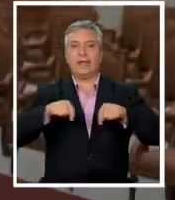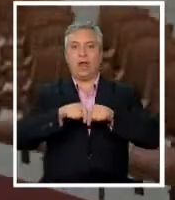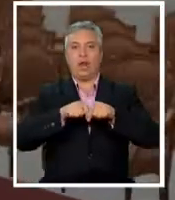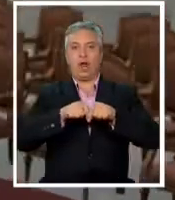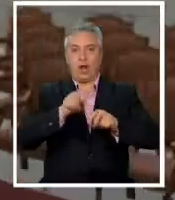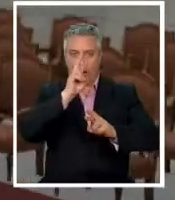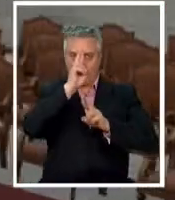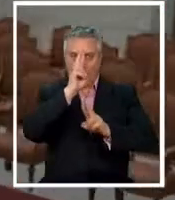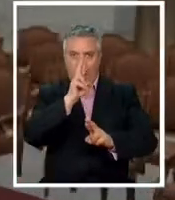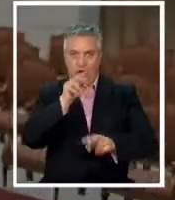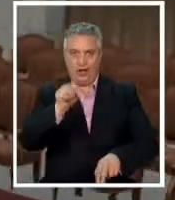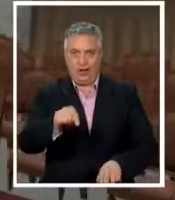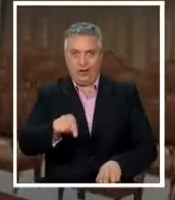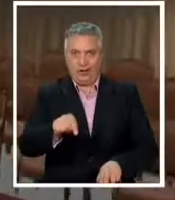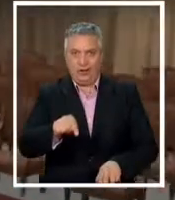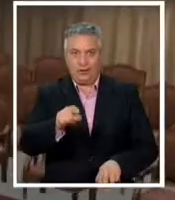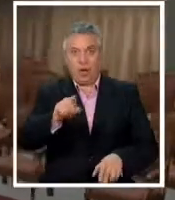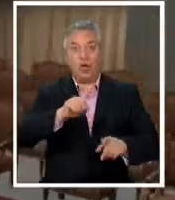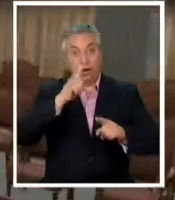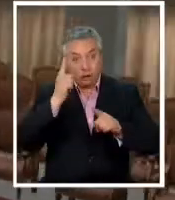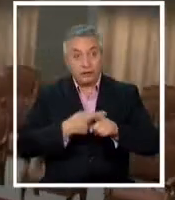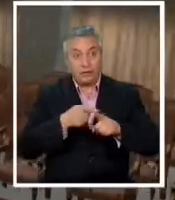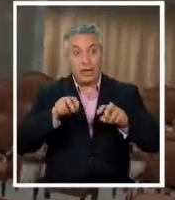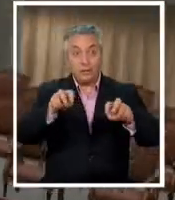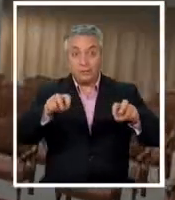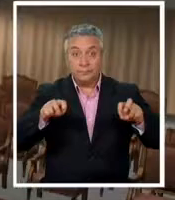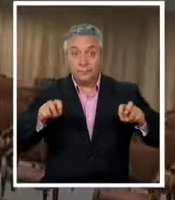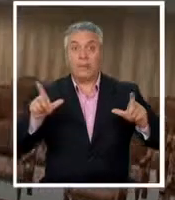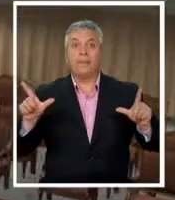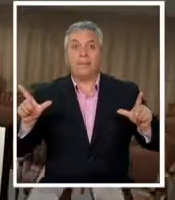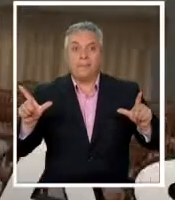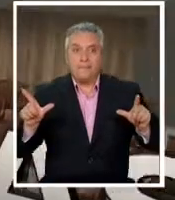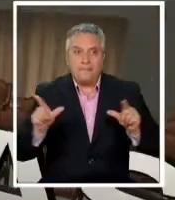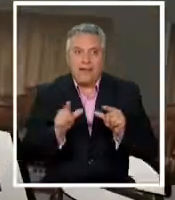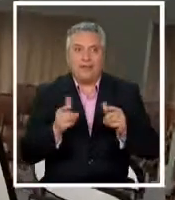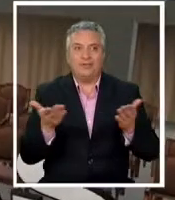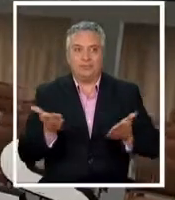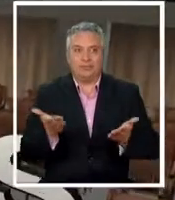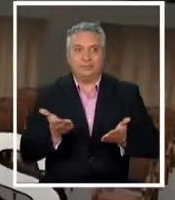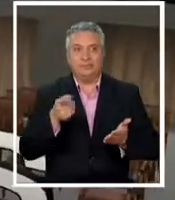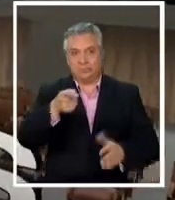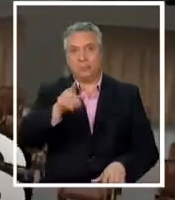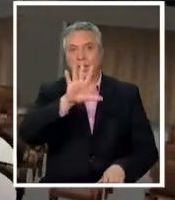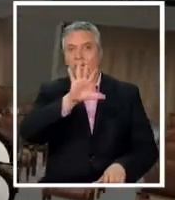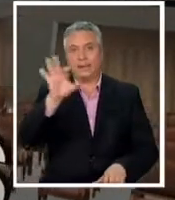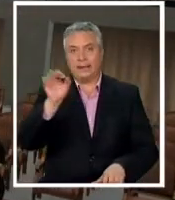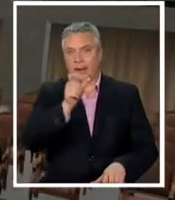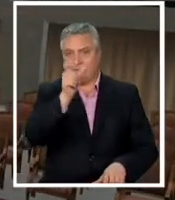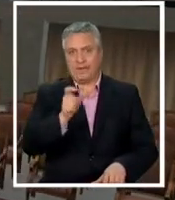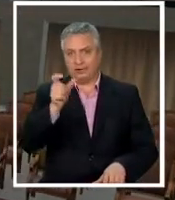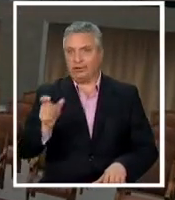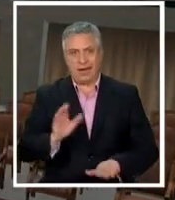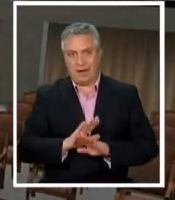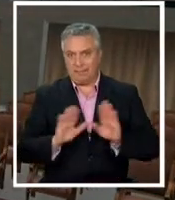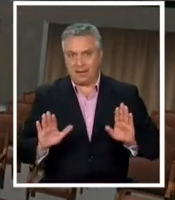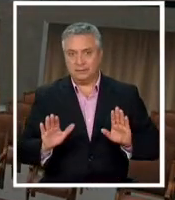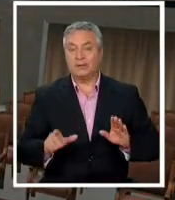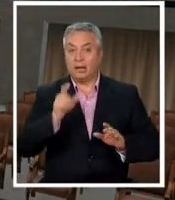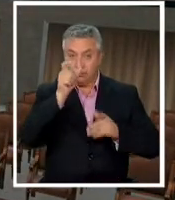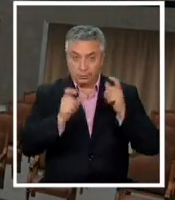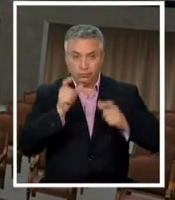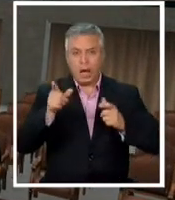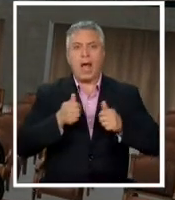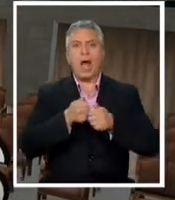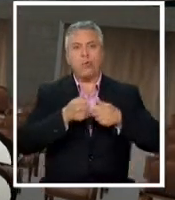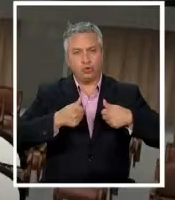que por medidas sanitarias nuevamente tendrá un aforo reducido, esta vez de 500 personas. Entre ellas habrá